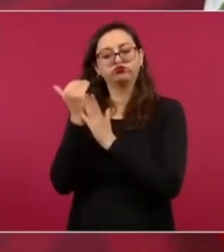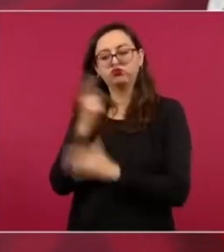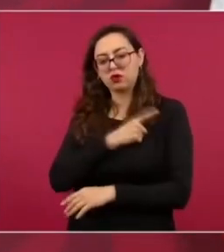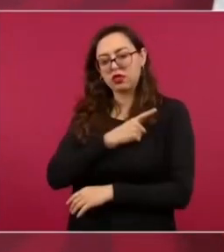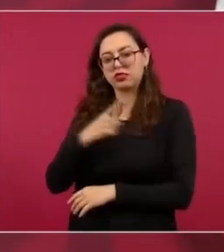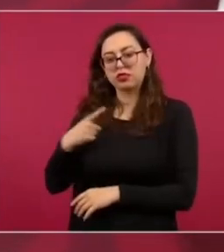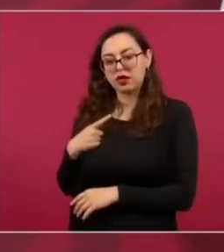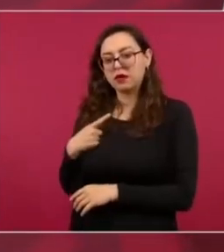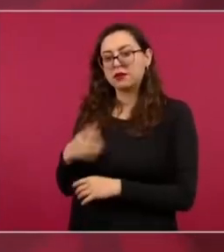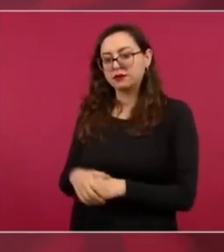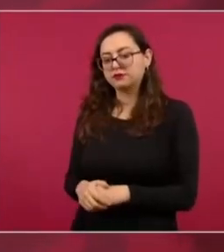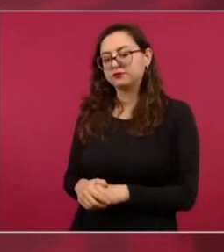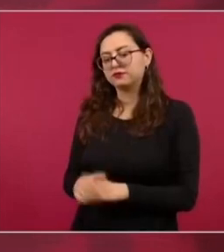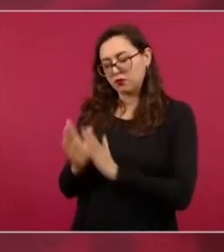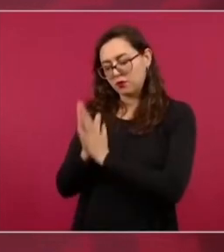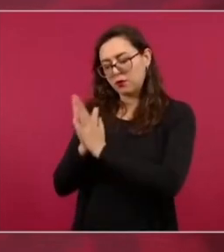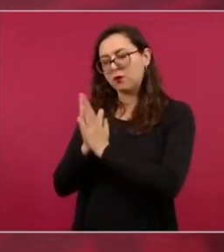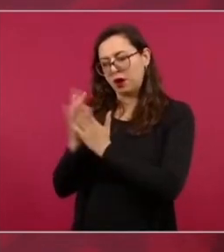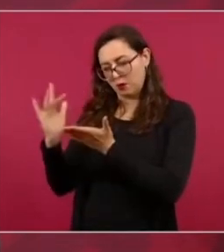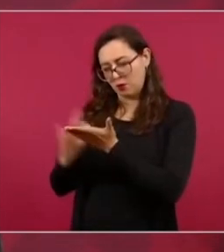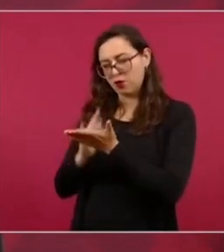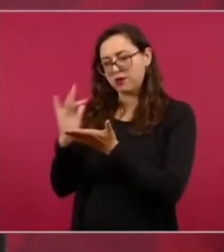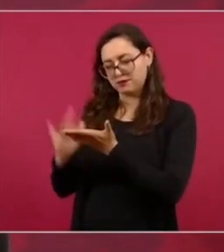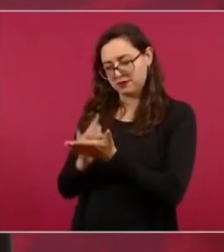y me pedía apoyo para eso